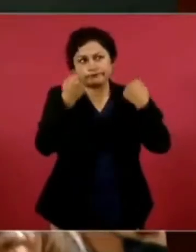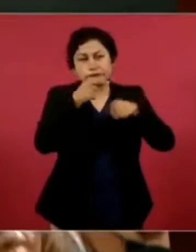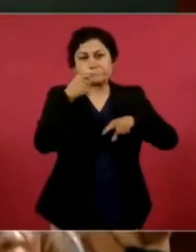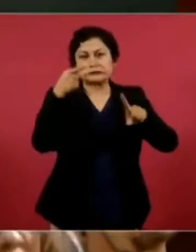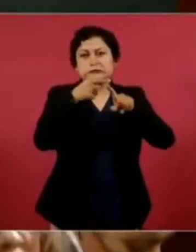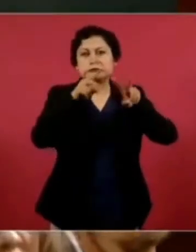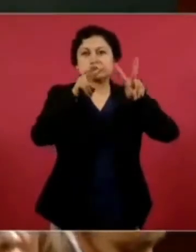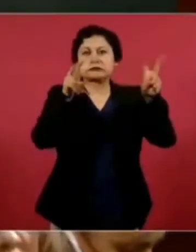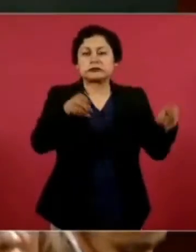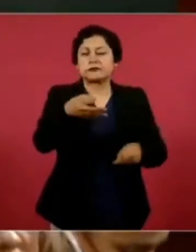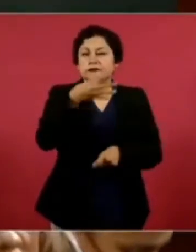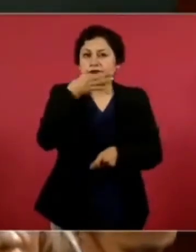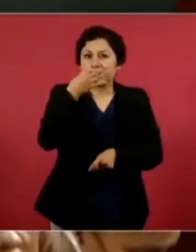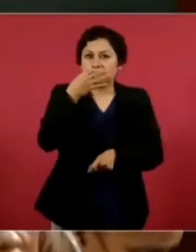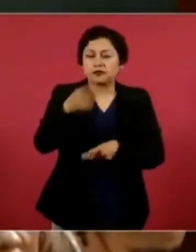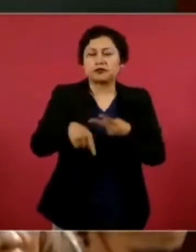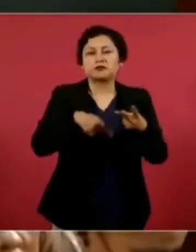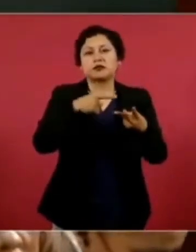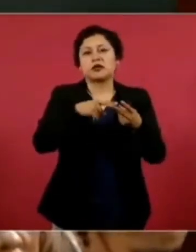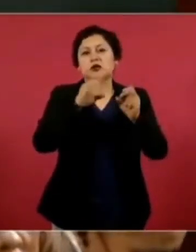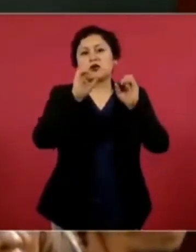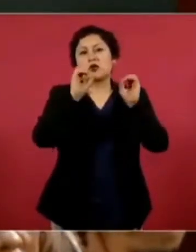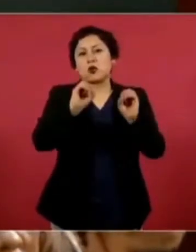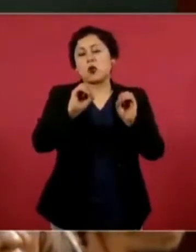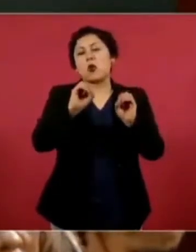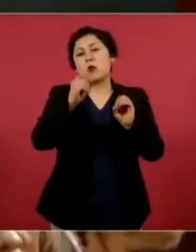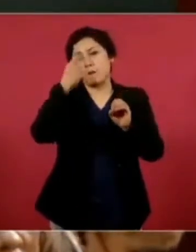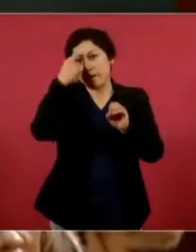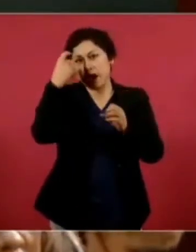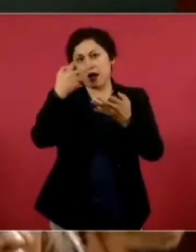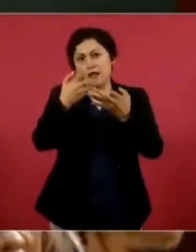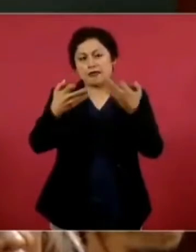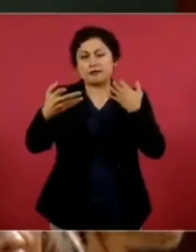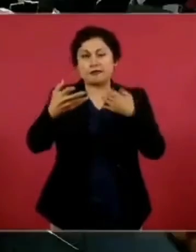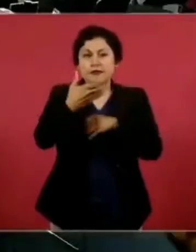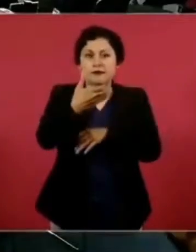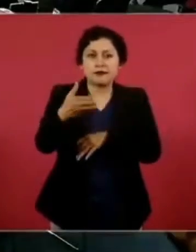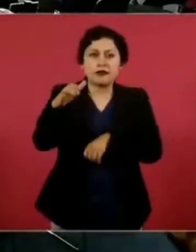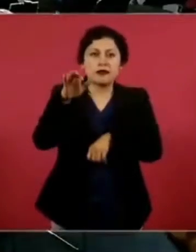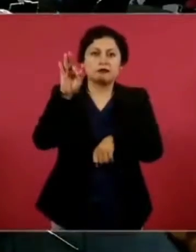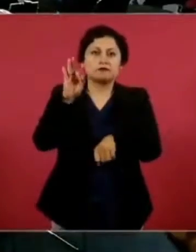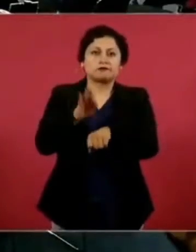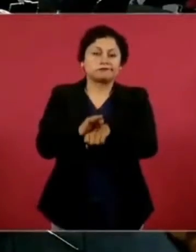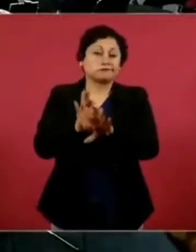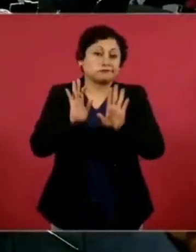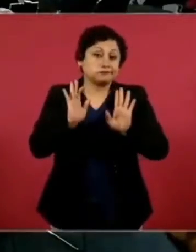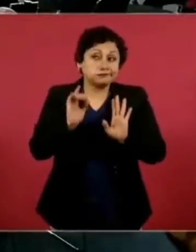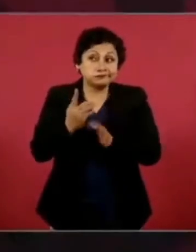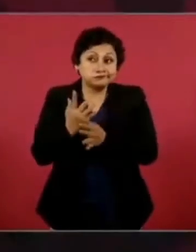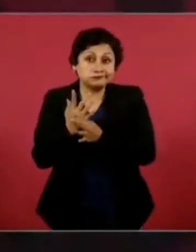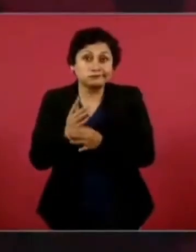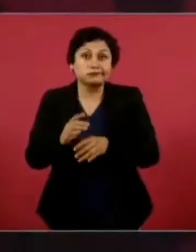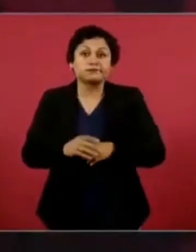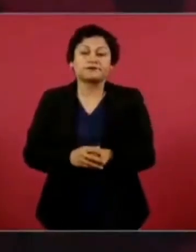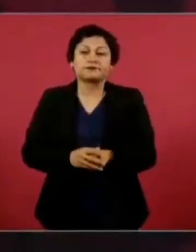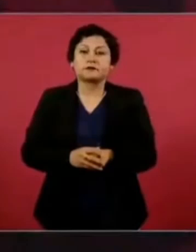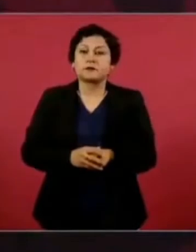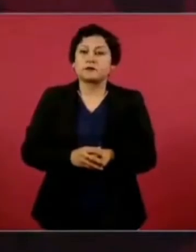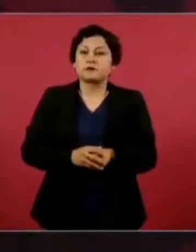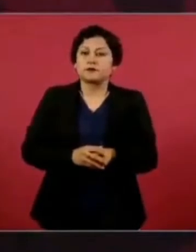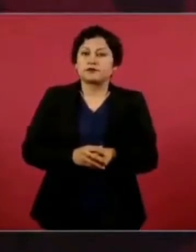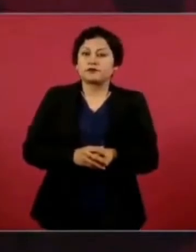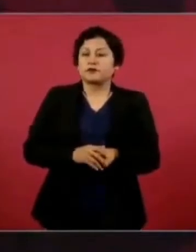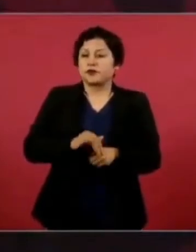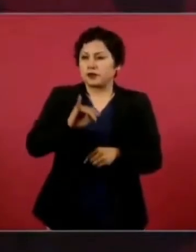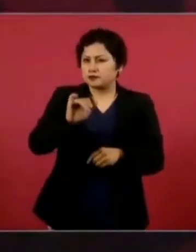los fertilizantes? Dicen que puede servir. Sí, estamos ayudando nosotros bastante a Quintana Roo.